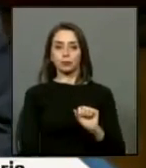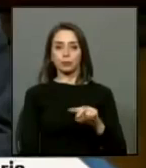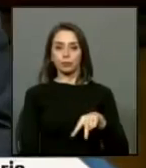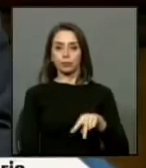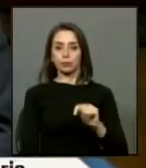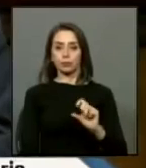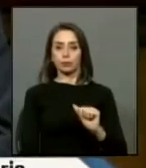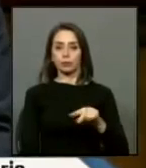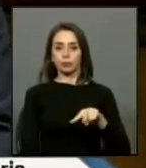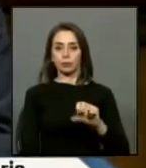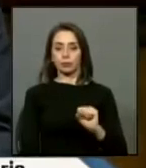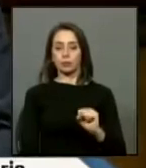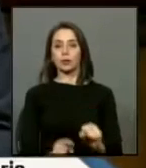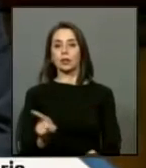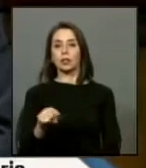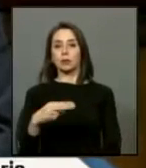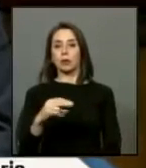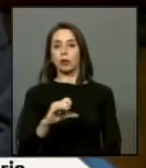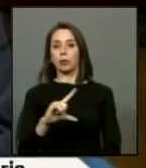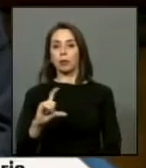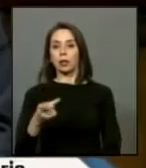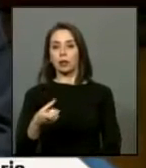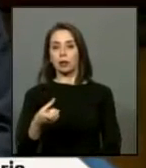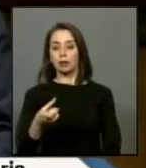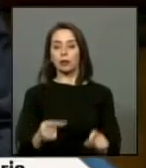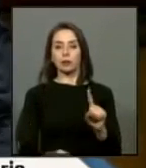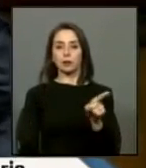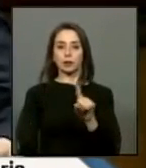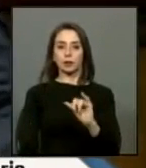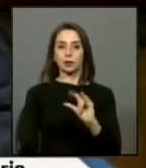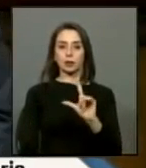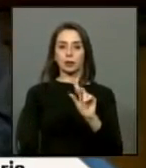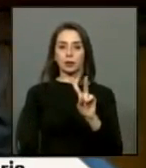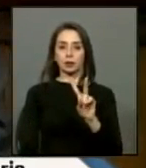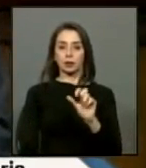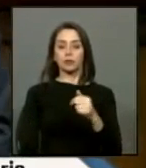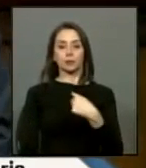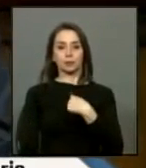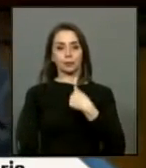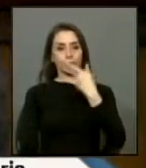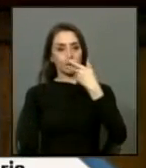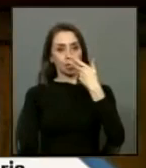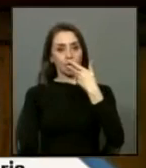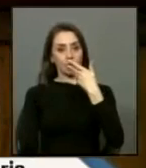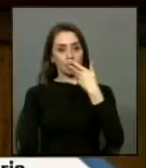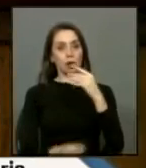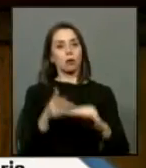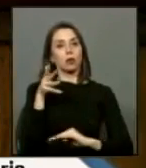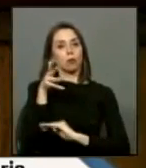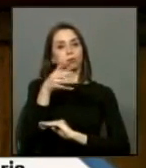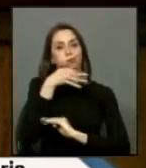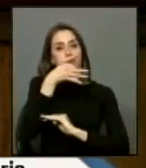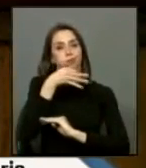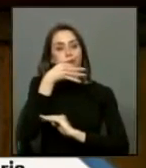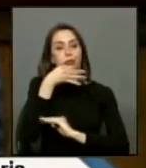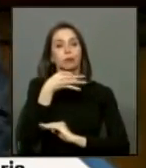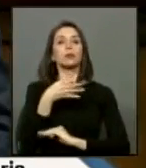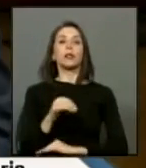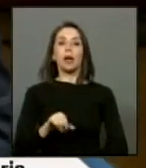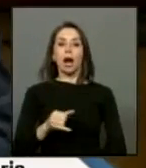Marcelo Chilling Ernesto Silva y quien les habla el relator Enrique Jaramillo